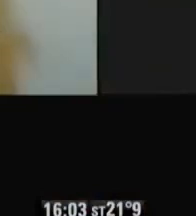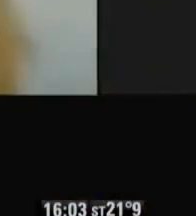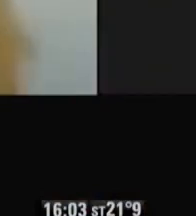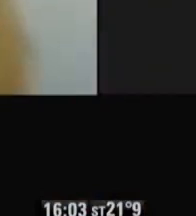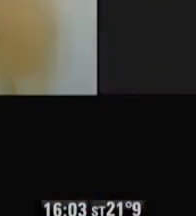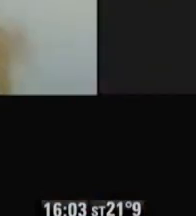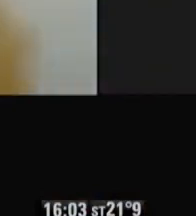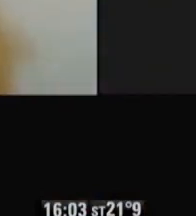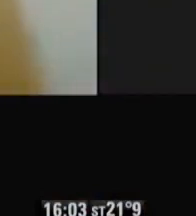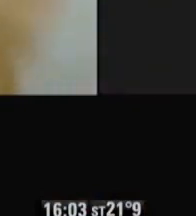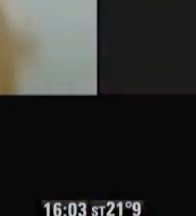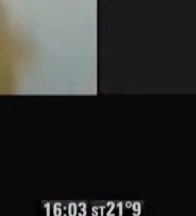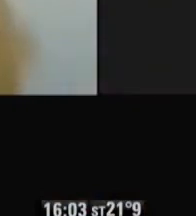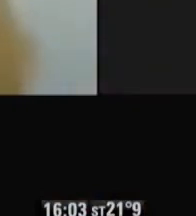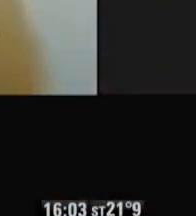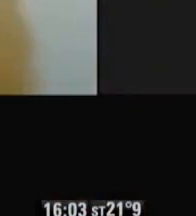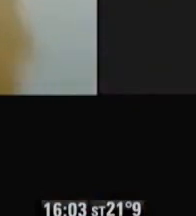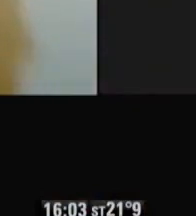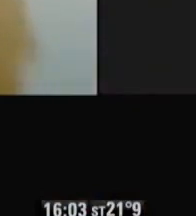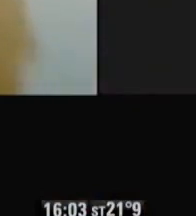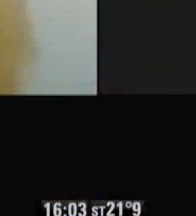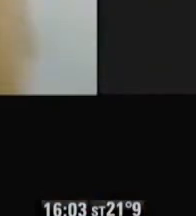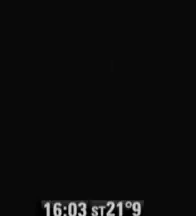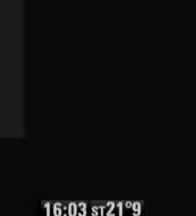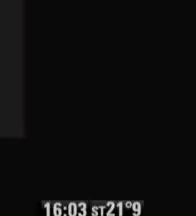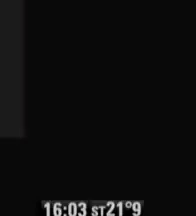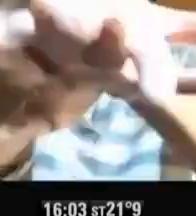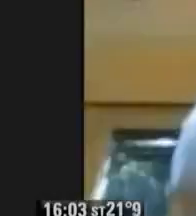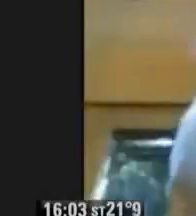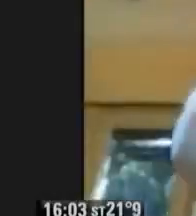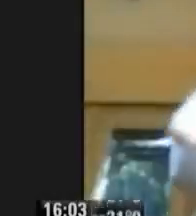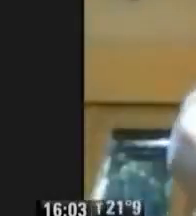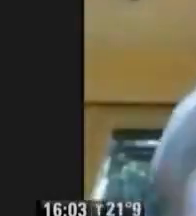Oscar de Tanto. ¡Largado! ¡Largado! ¡Largado!